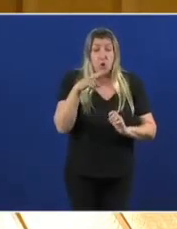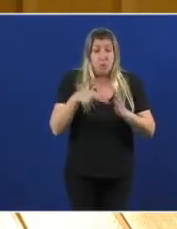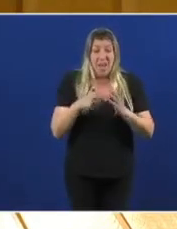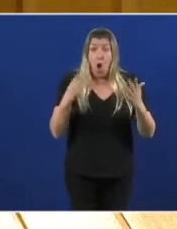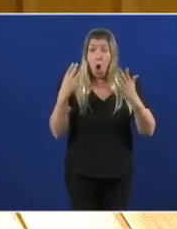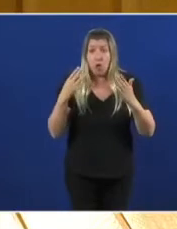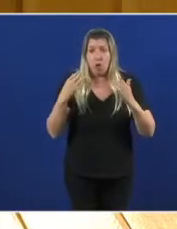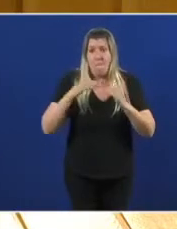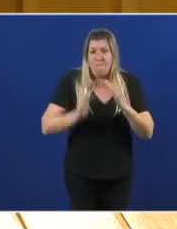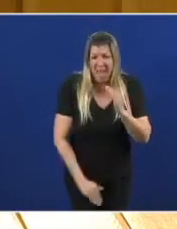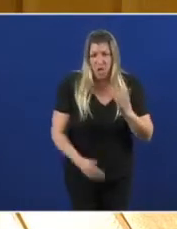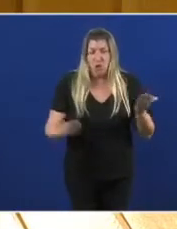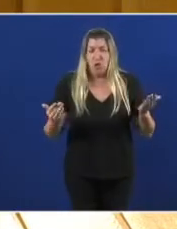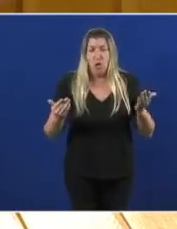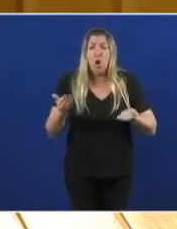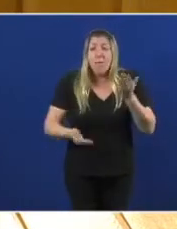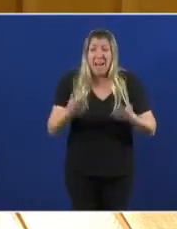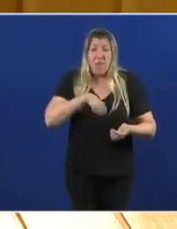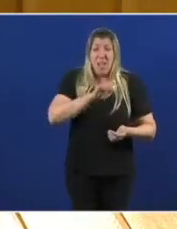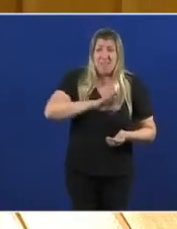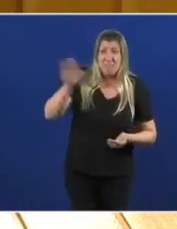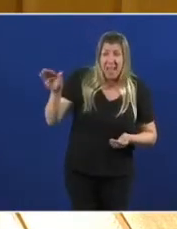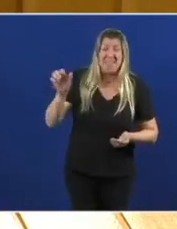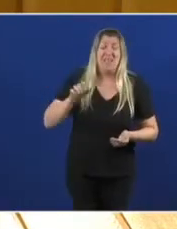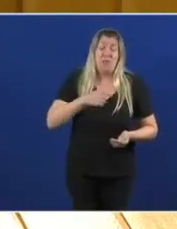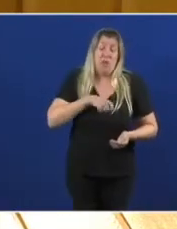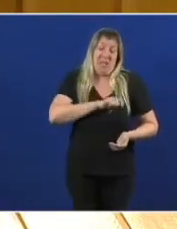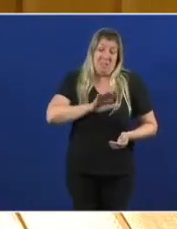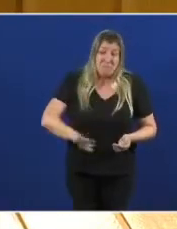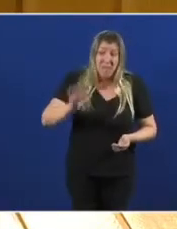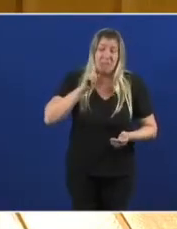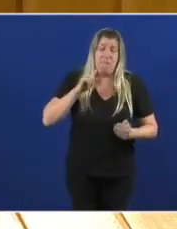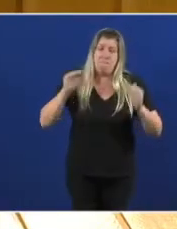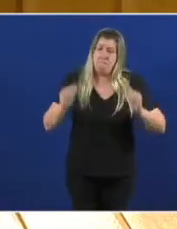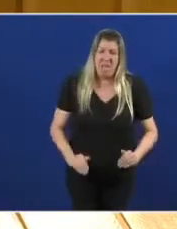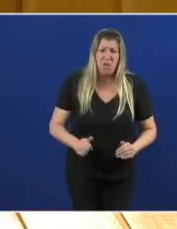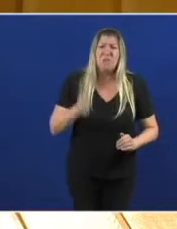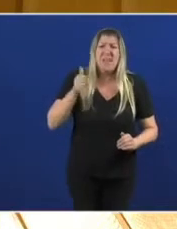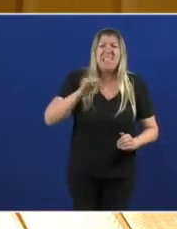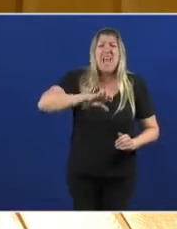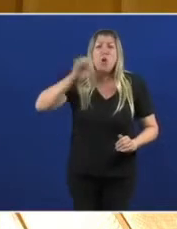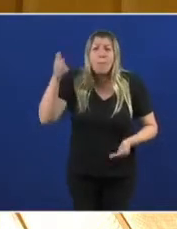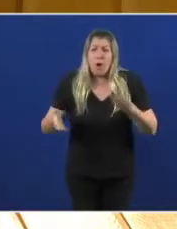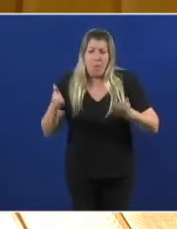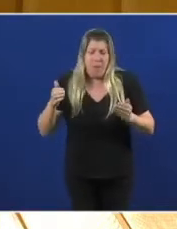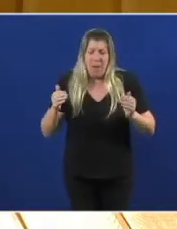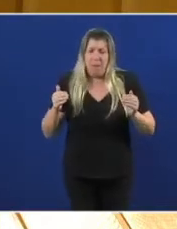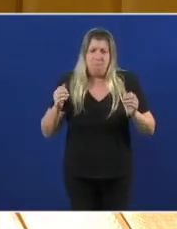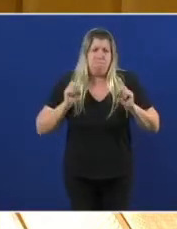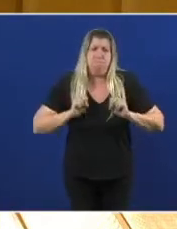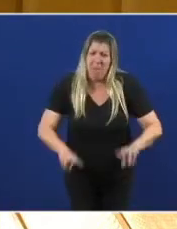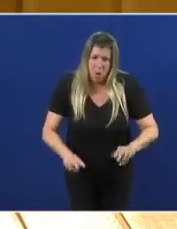máis baixo que a media estatal e a unha distancia sideral da media europea que está no 2,2%.